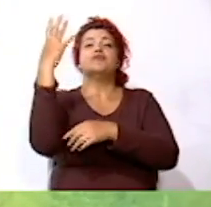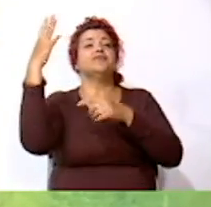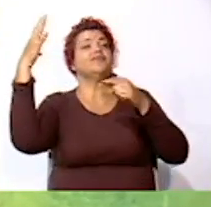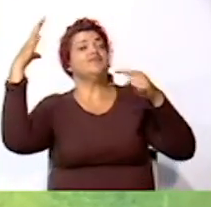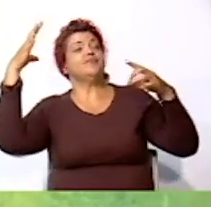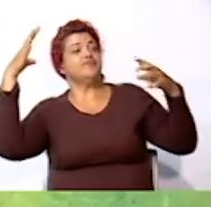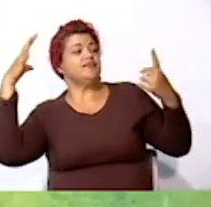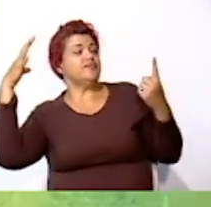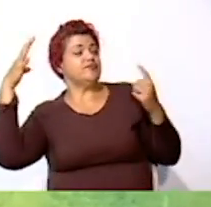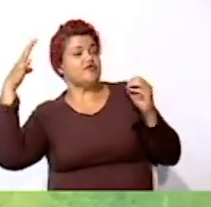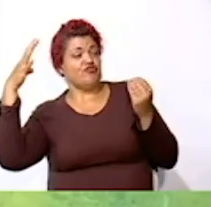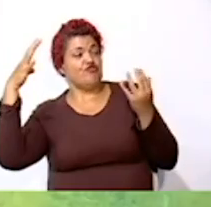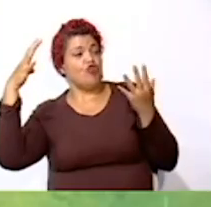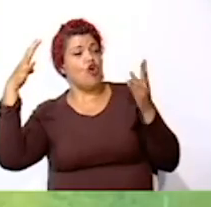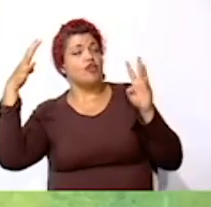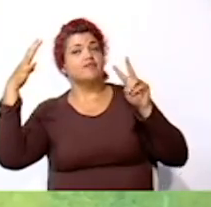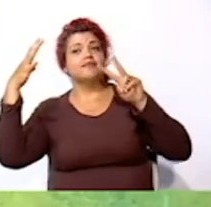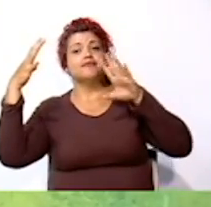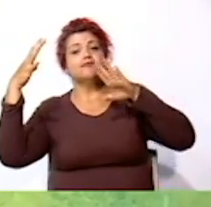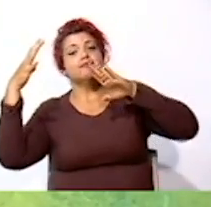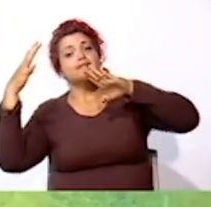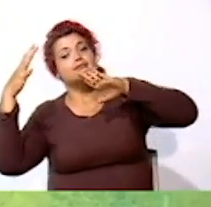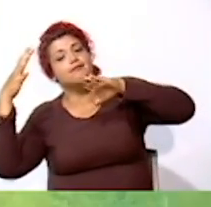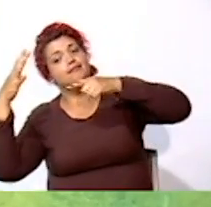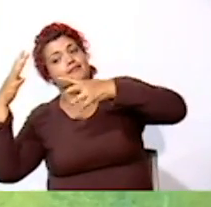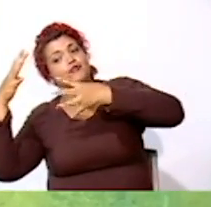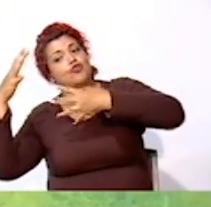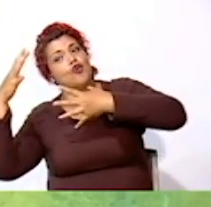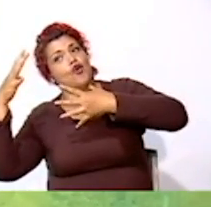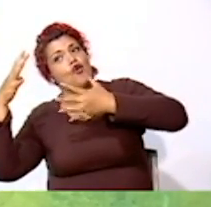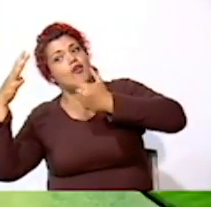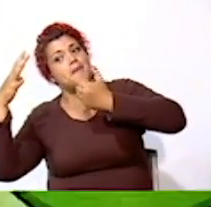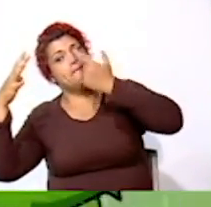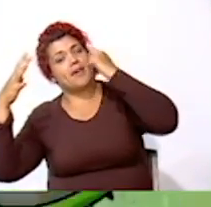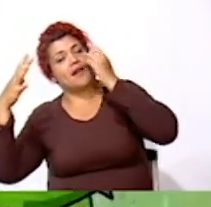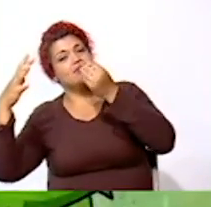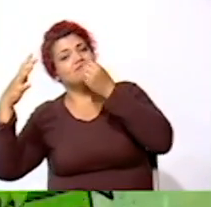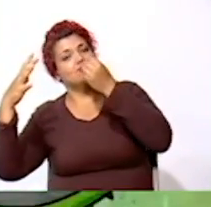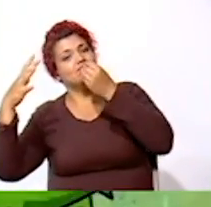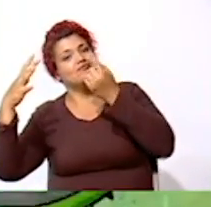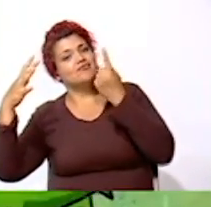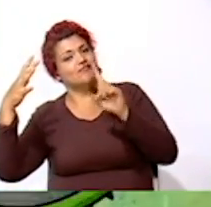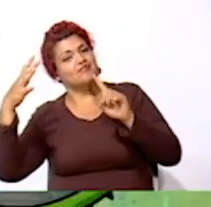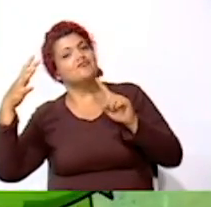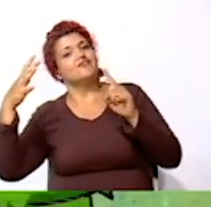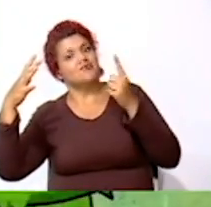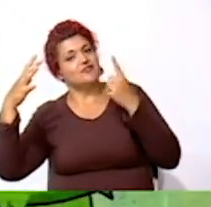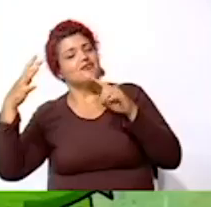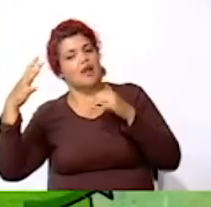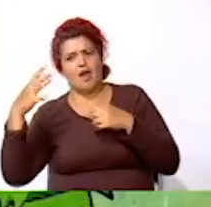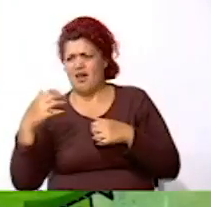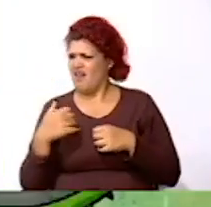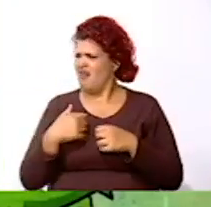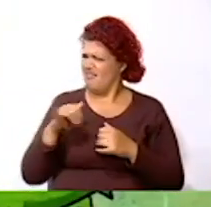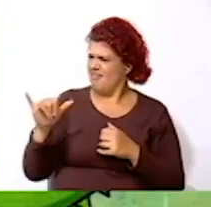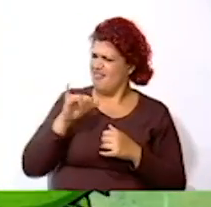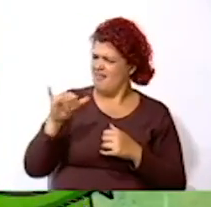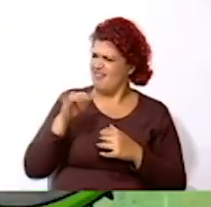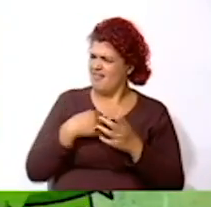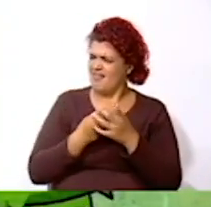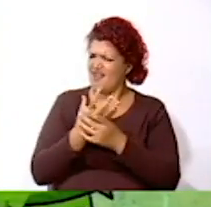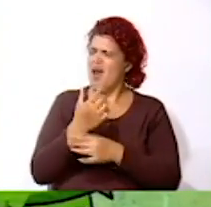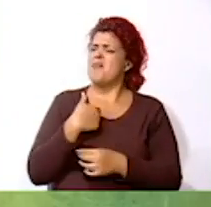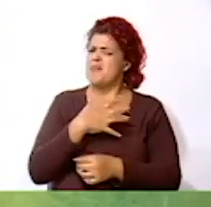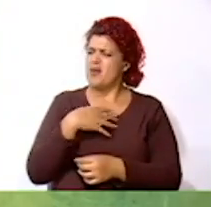y hojas Para recibir la luz del sol Que utilizan para fabricar su alimento A mí me pasa igual que las plantas Me gusta